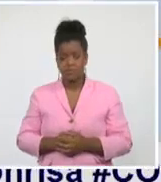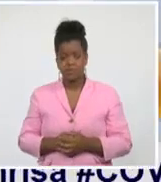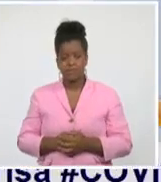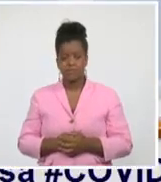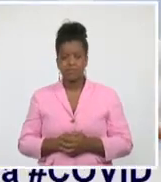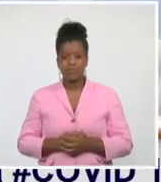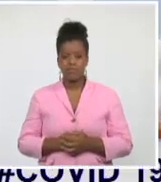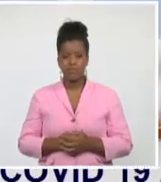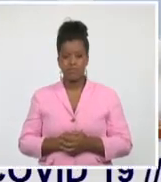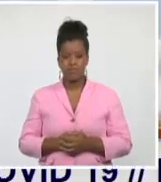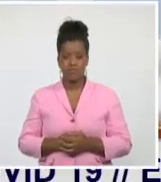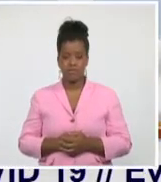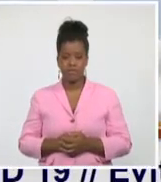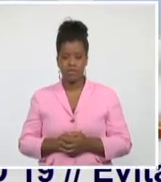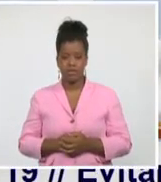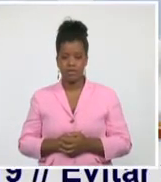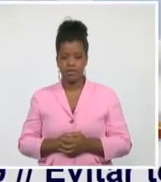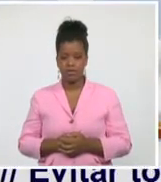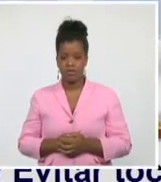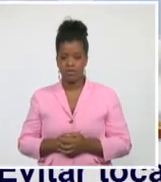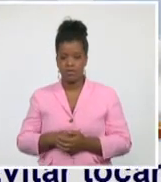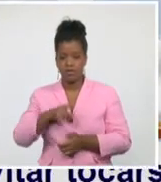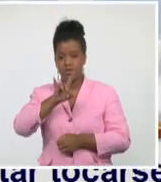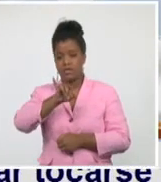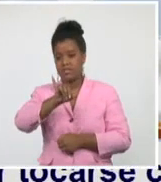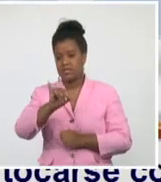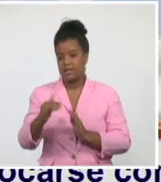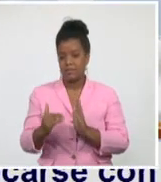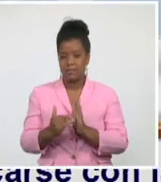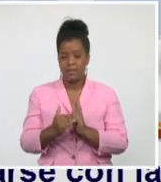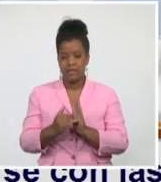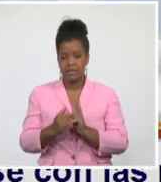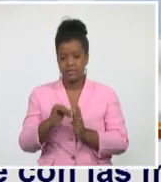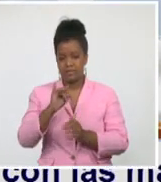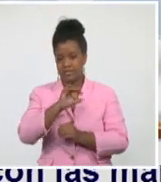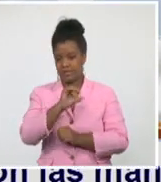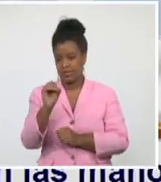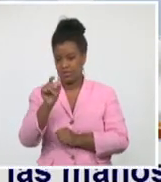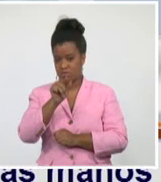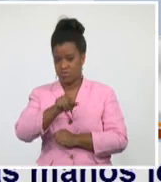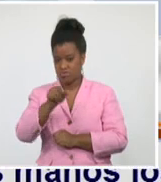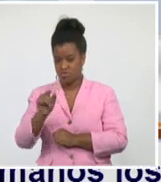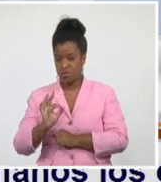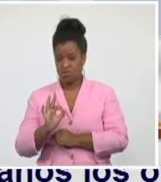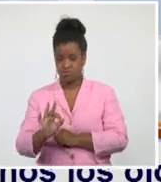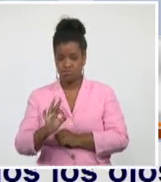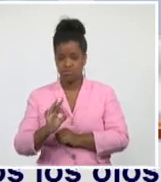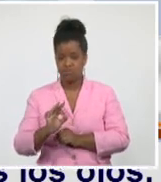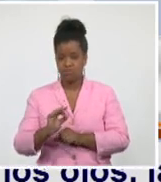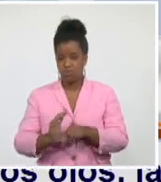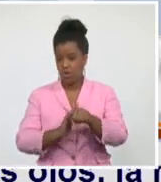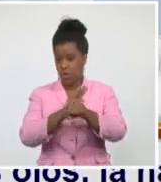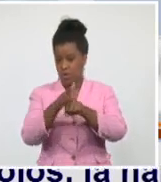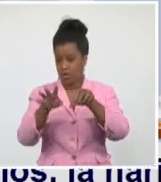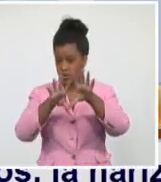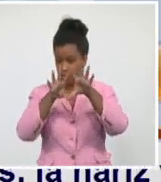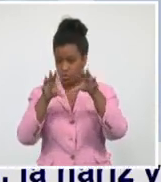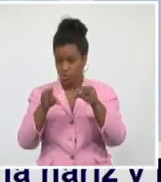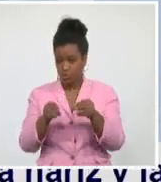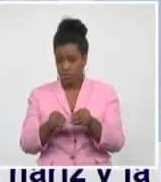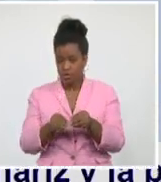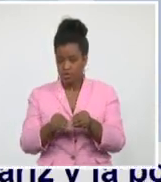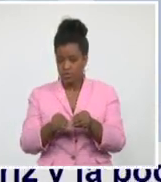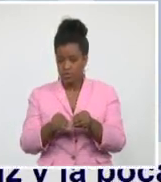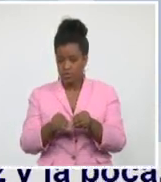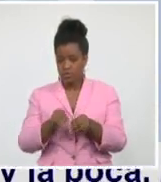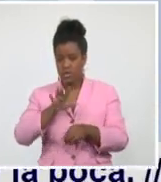.700 pacientes diagnosticados con COVID. El 5,2%, o sea 5